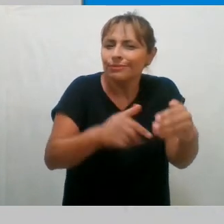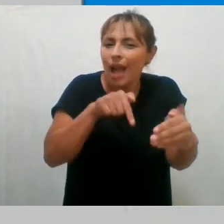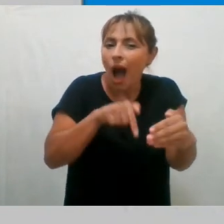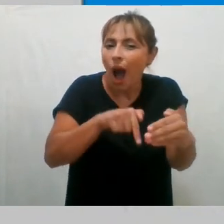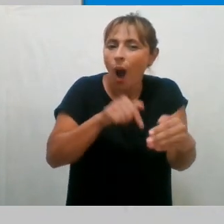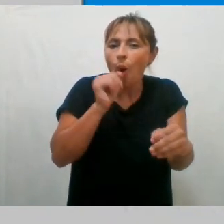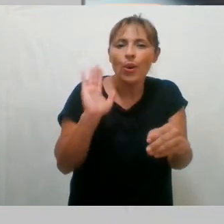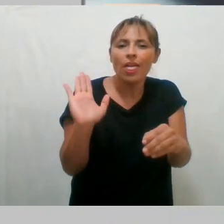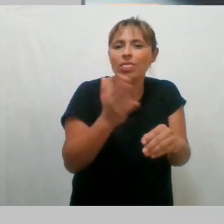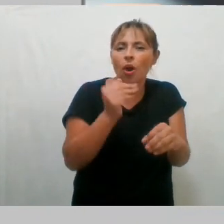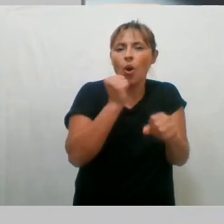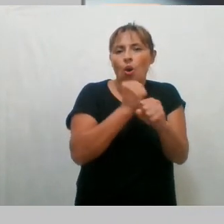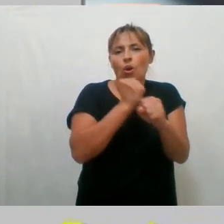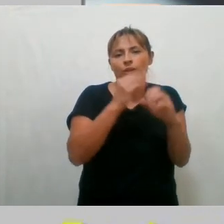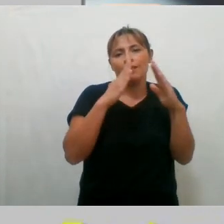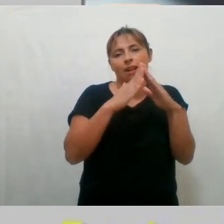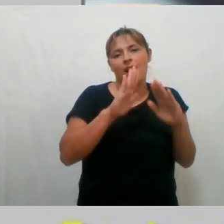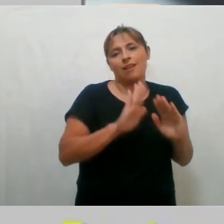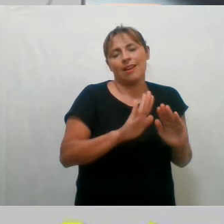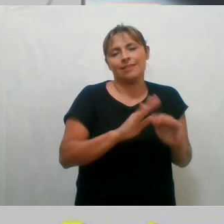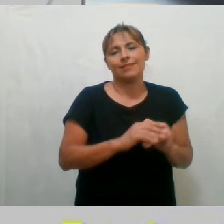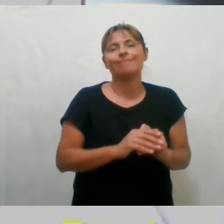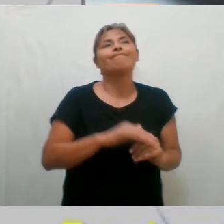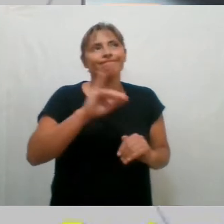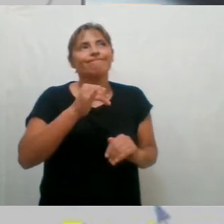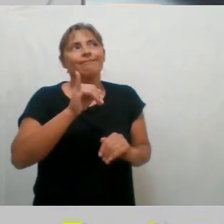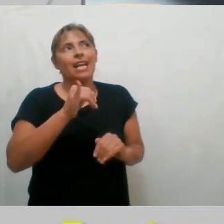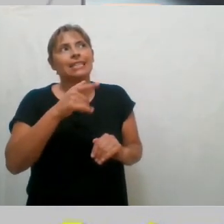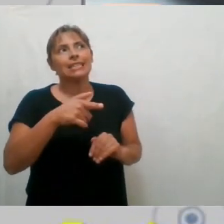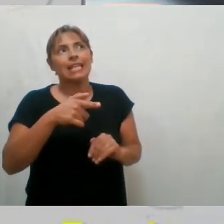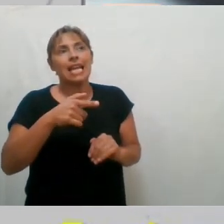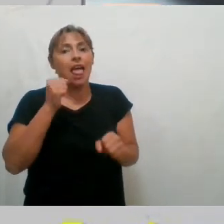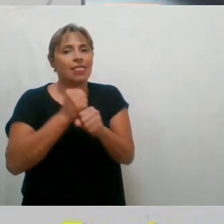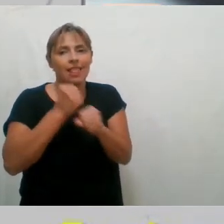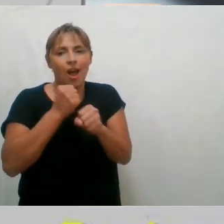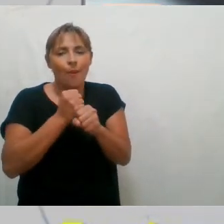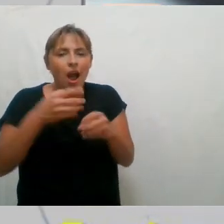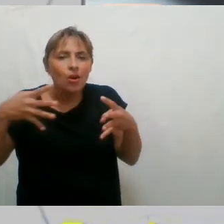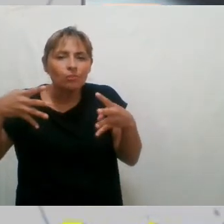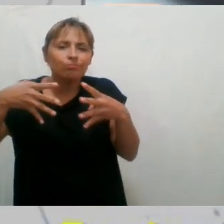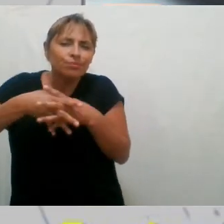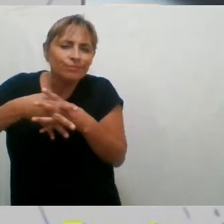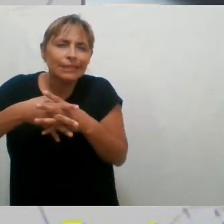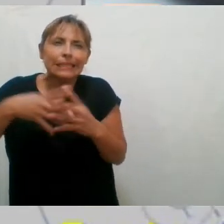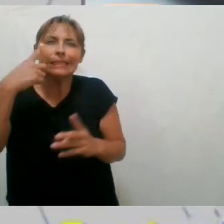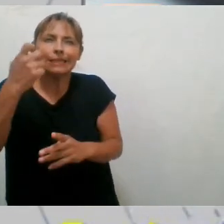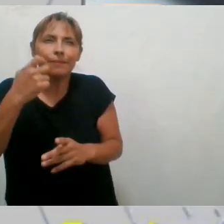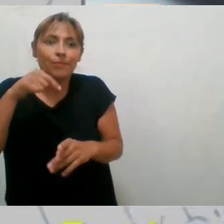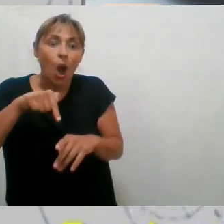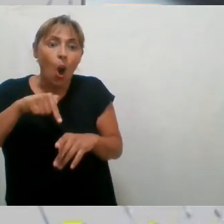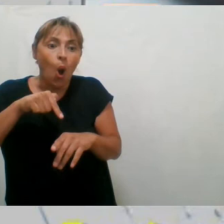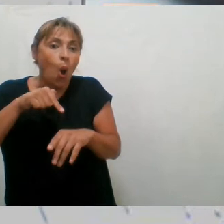ahora trabajando desde casa, ¿no? Exactamente, sí. La verdad que el trabajo integrado se nota y, como vos decís, llega en un momento bastante